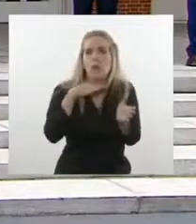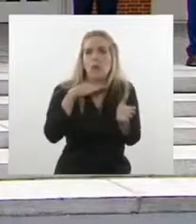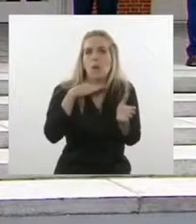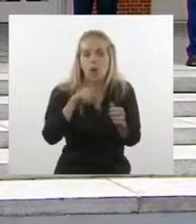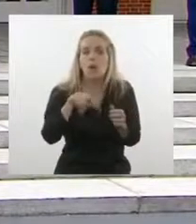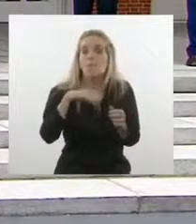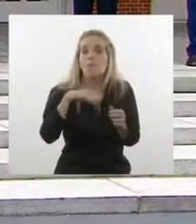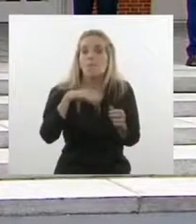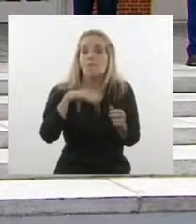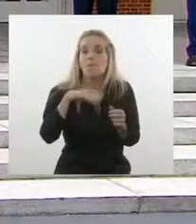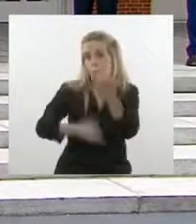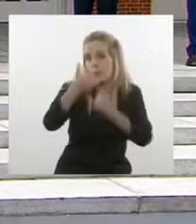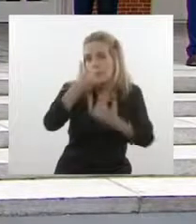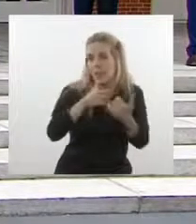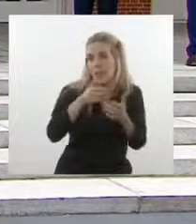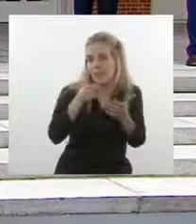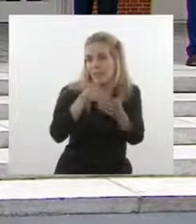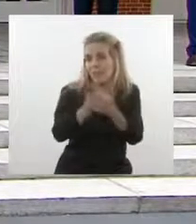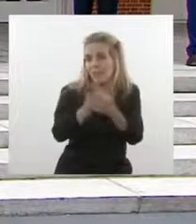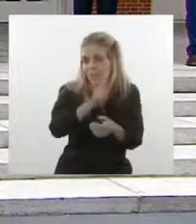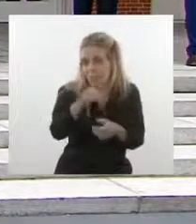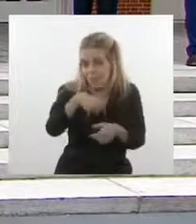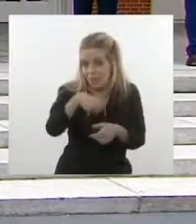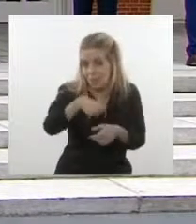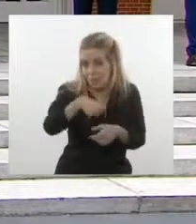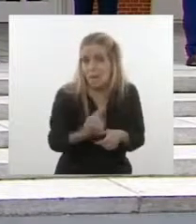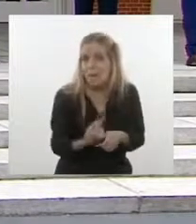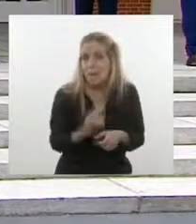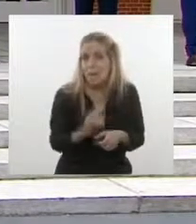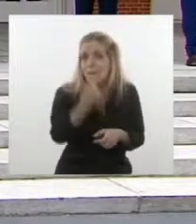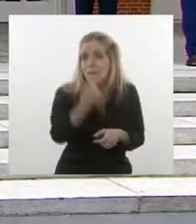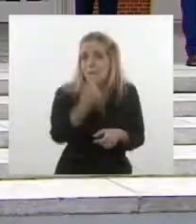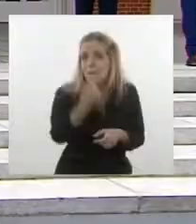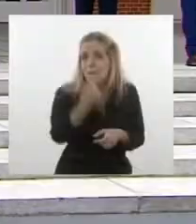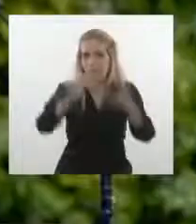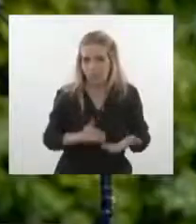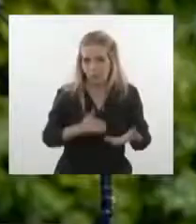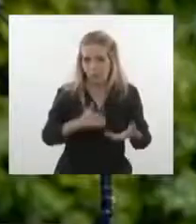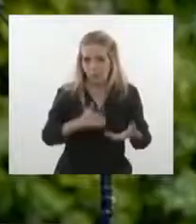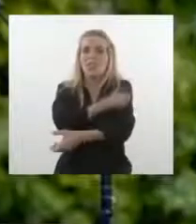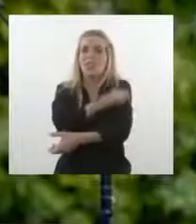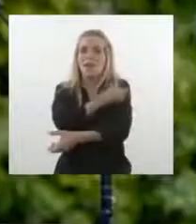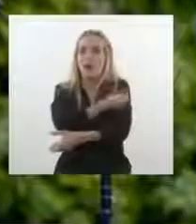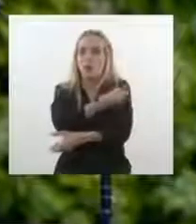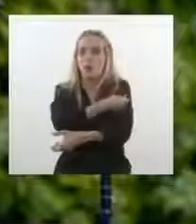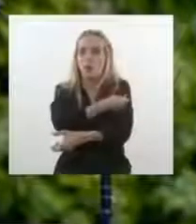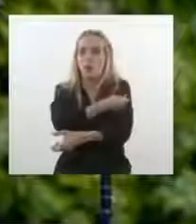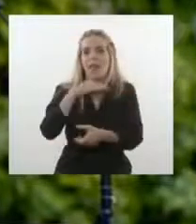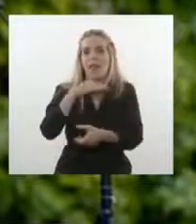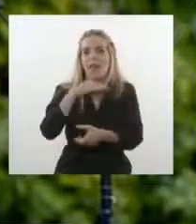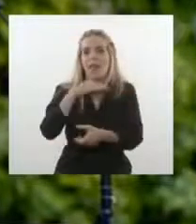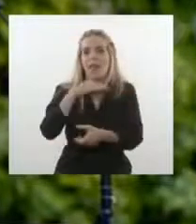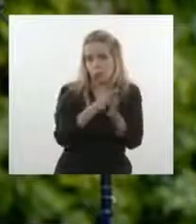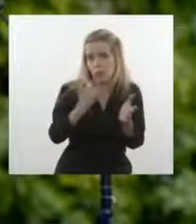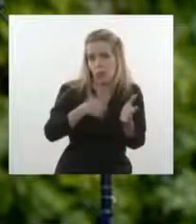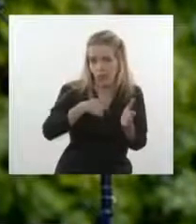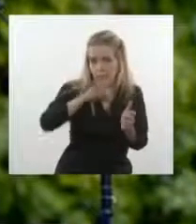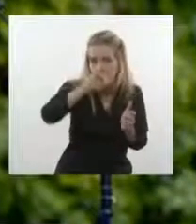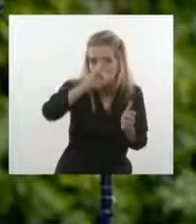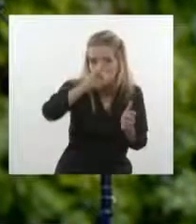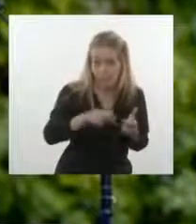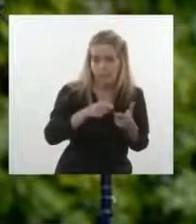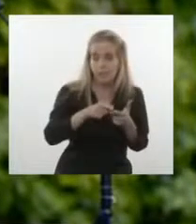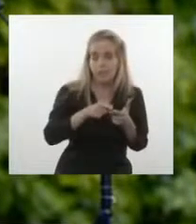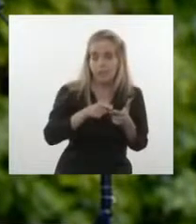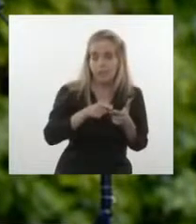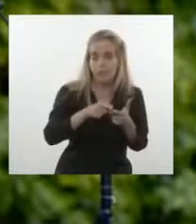hacia fin de este mes vamos a tener el primer lote de vacunas producidas en México en conjunto con Argentina. Argentina